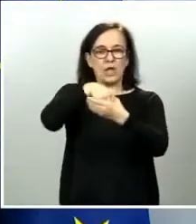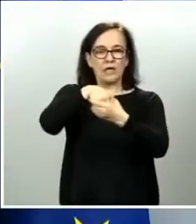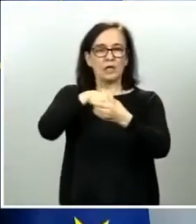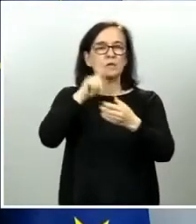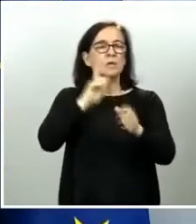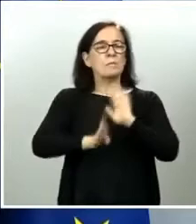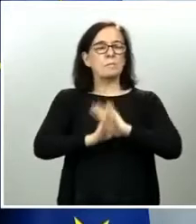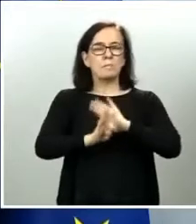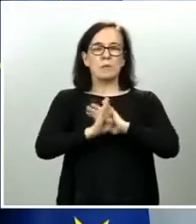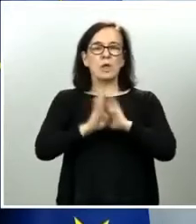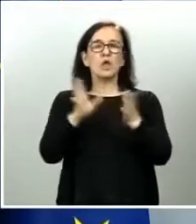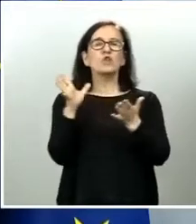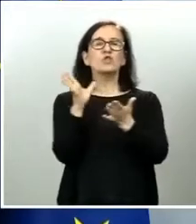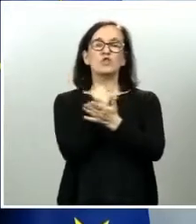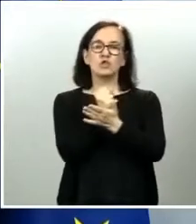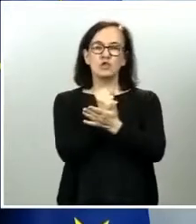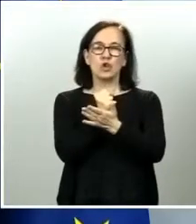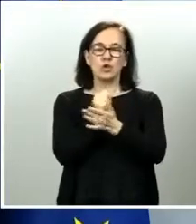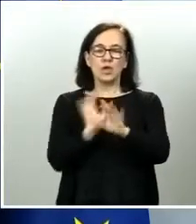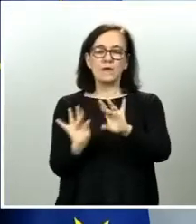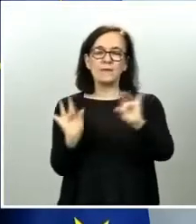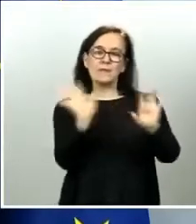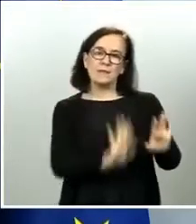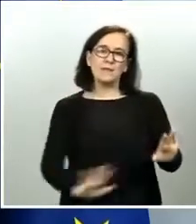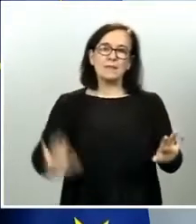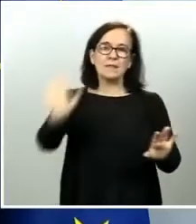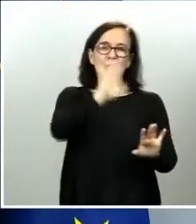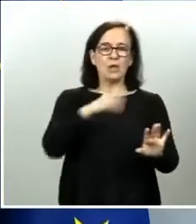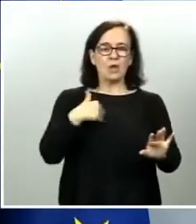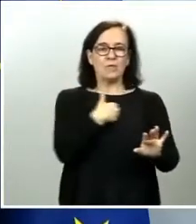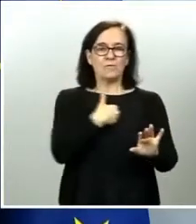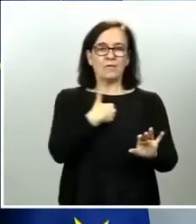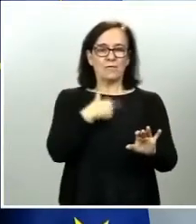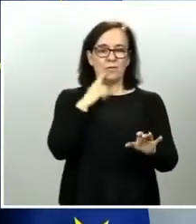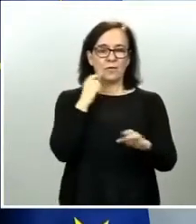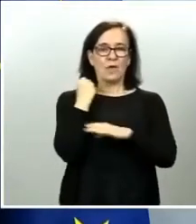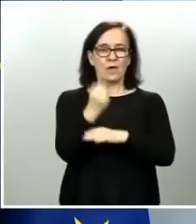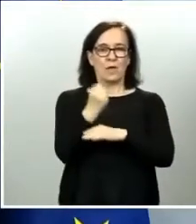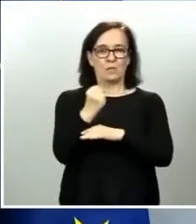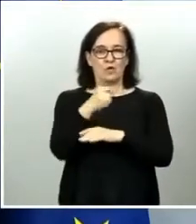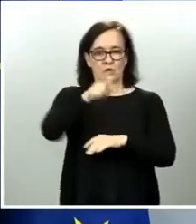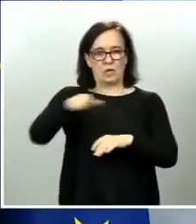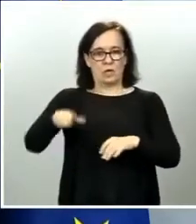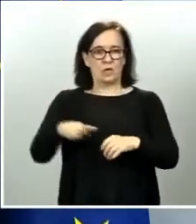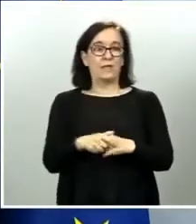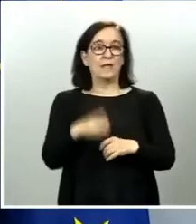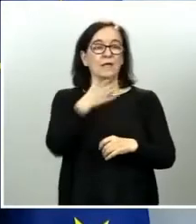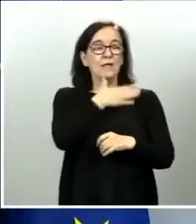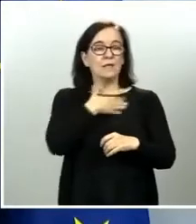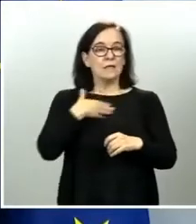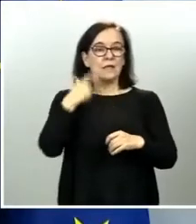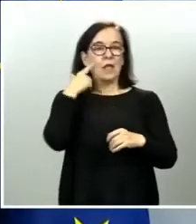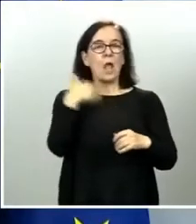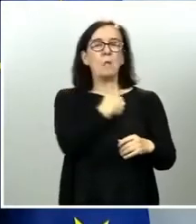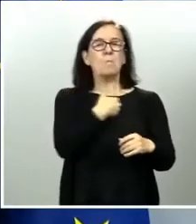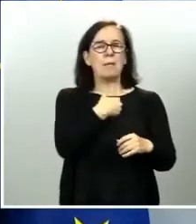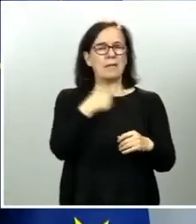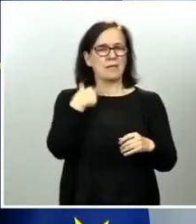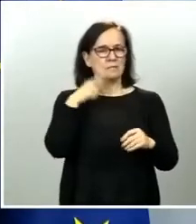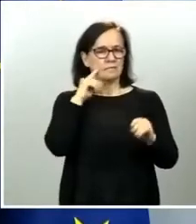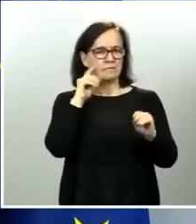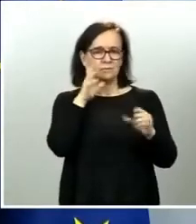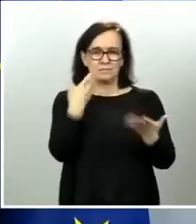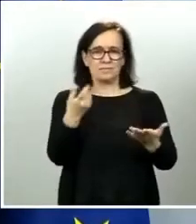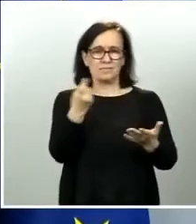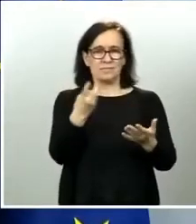en todo el territorio nacional las funciones de apoyo a la población. Quiero destacar el papel, como lo he dicho en otras ocasiones, de